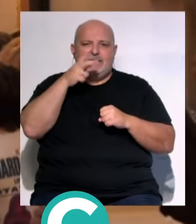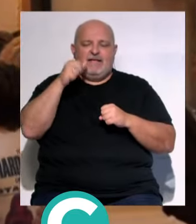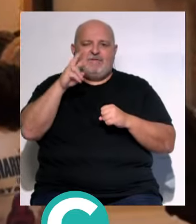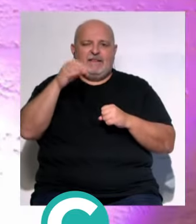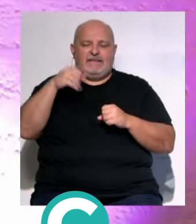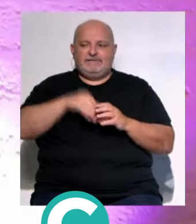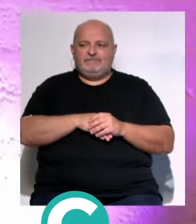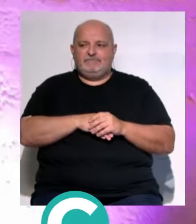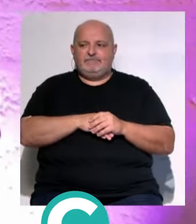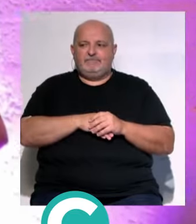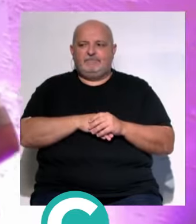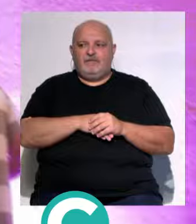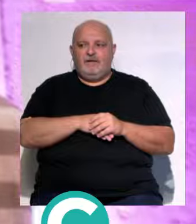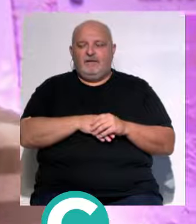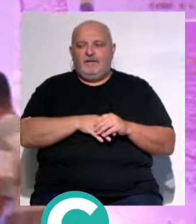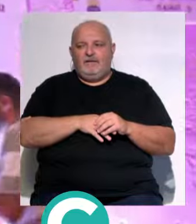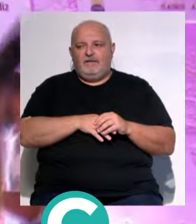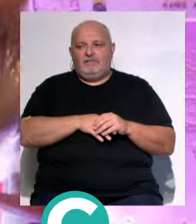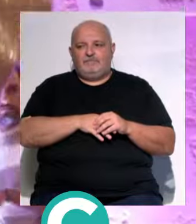Valentine's. Hola gente guapa...